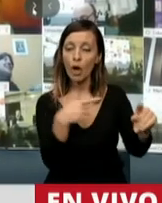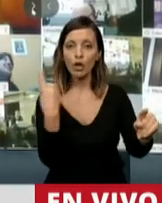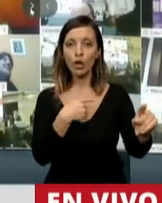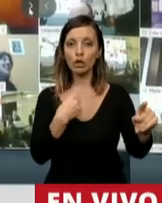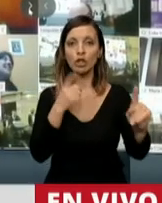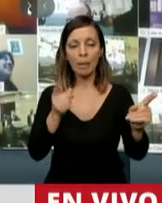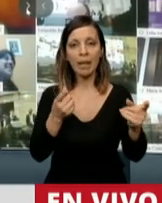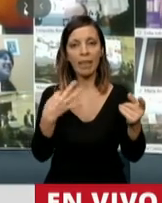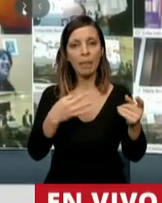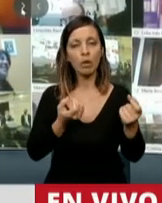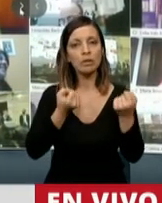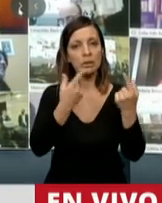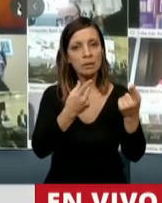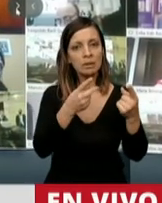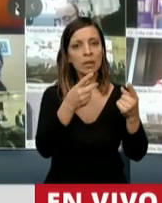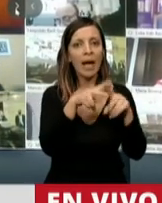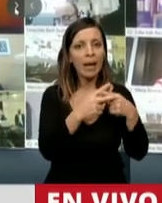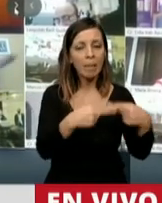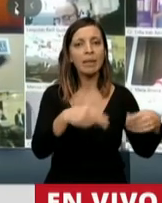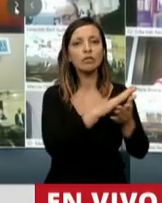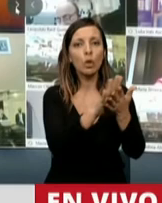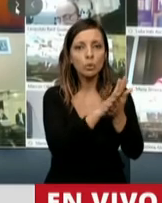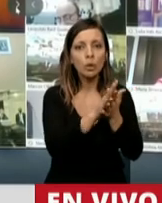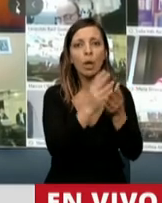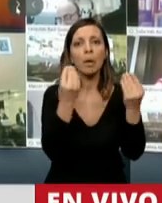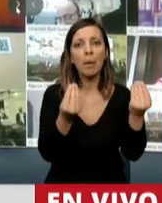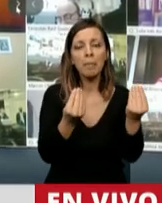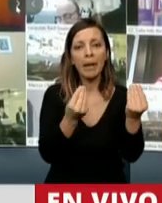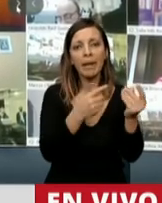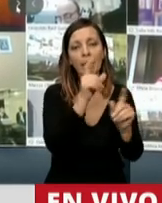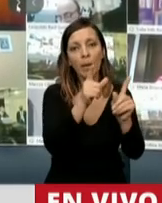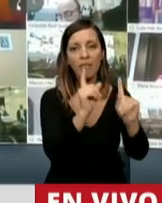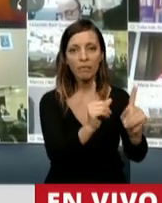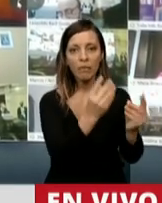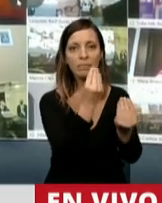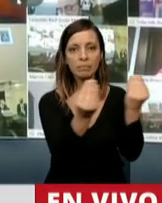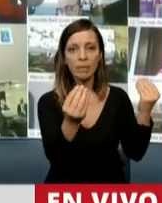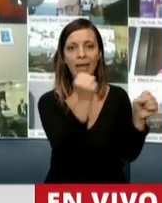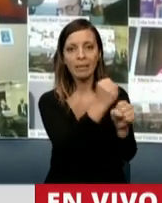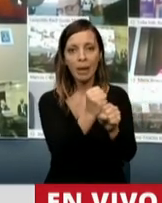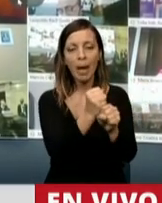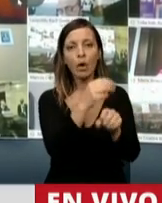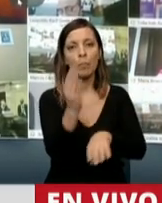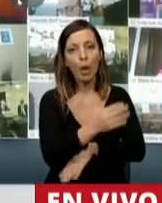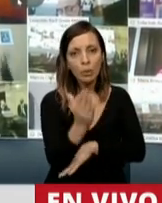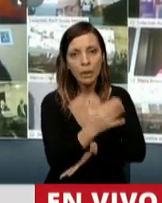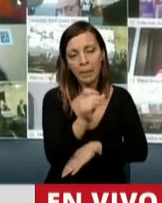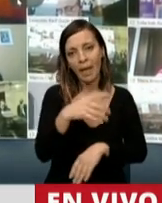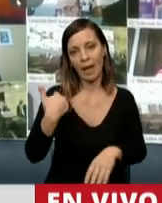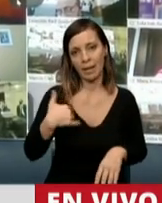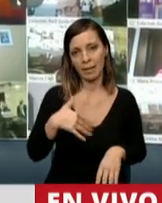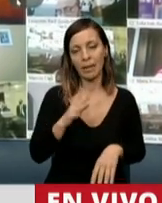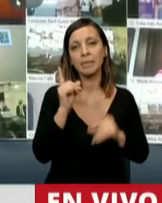los que le demos las herramientas para que puedan seguir sosteniendo el empleo y la productividad en la Argentina y que sobre todo